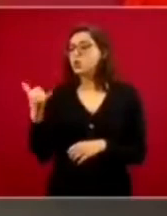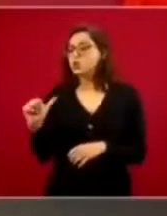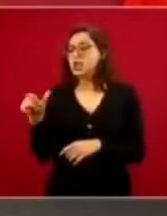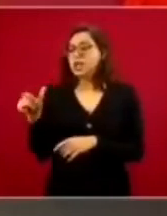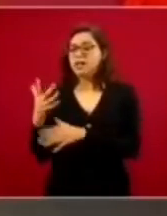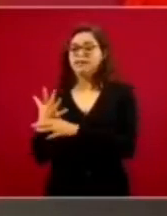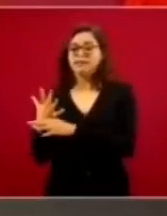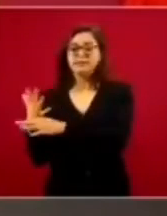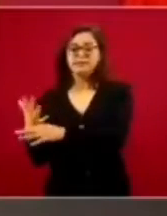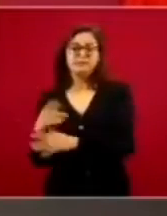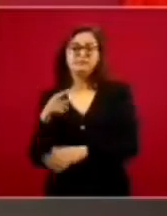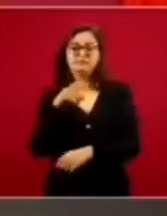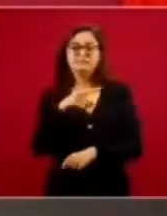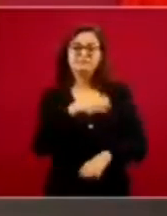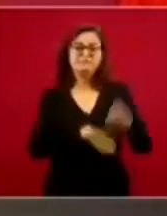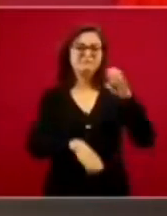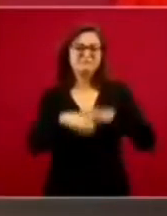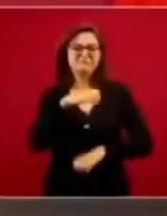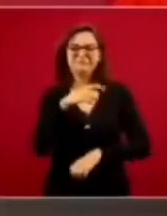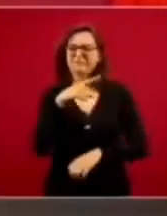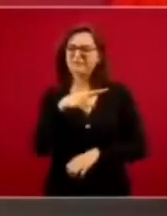se les entregaban